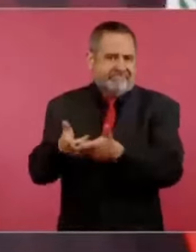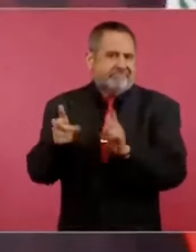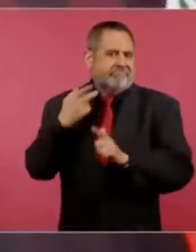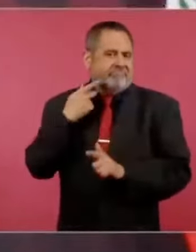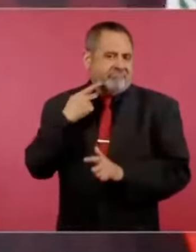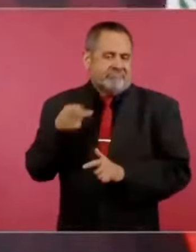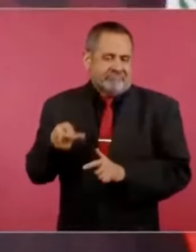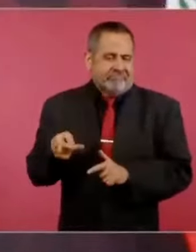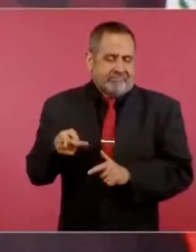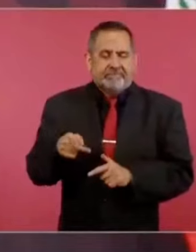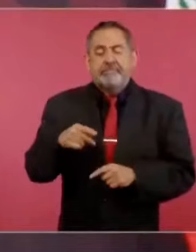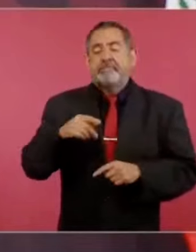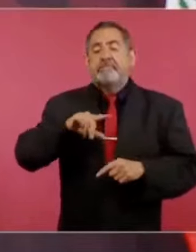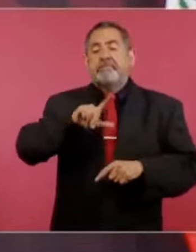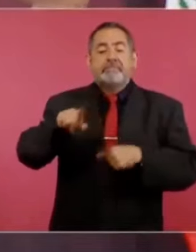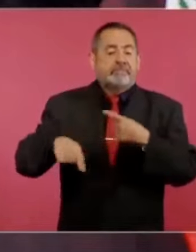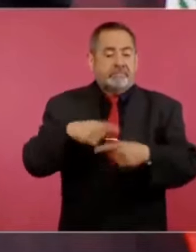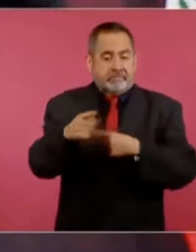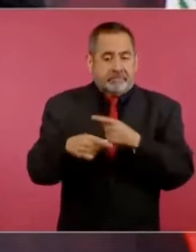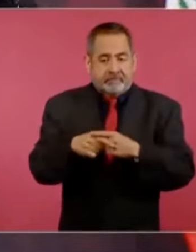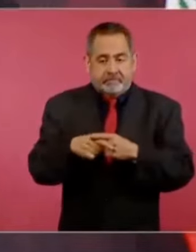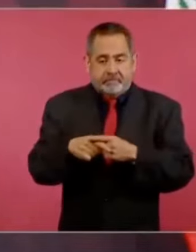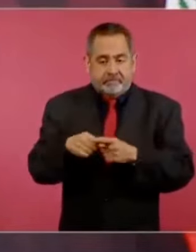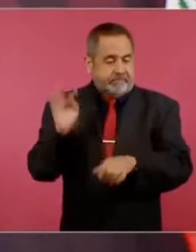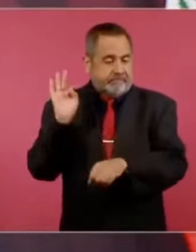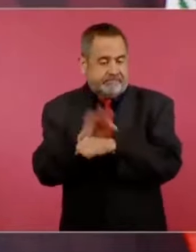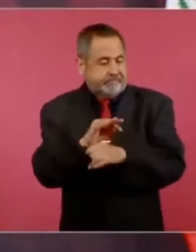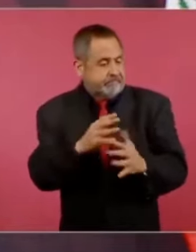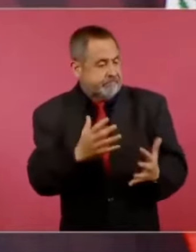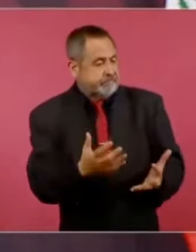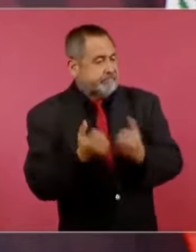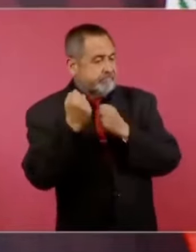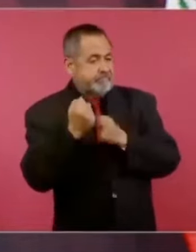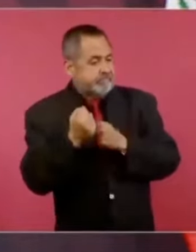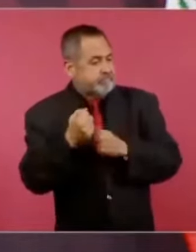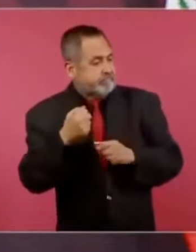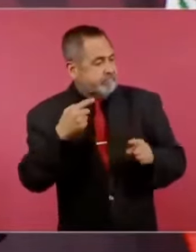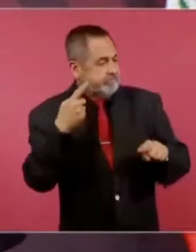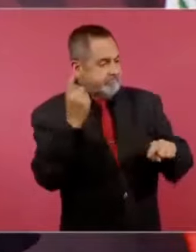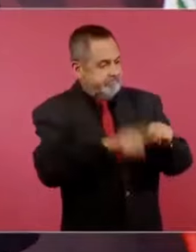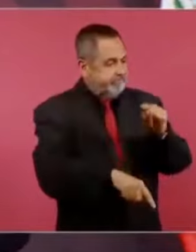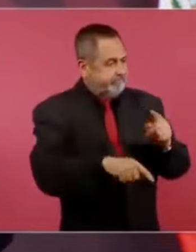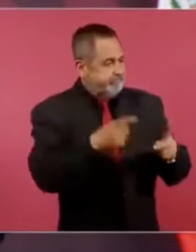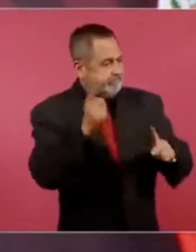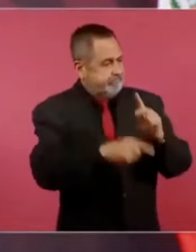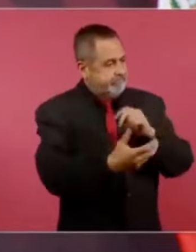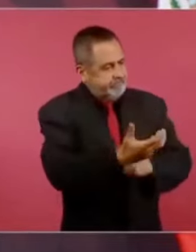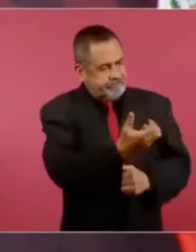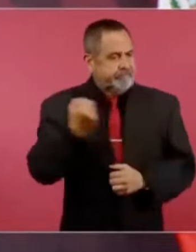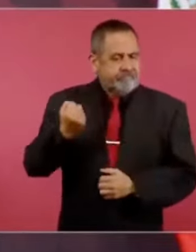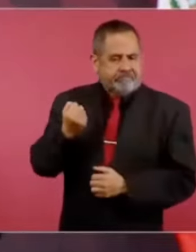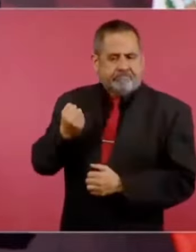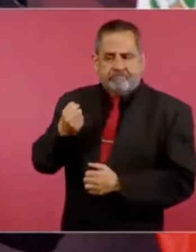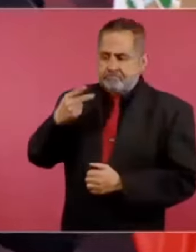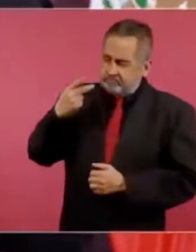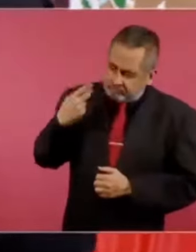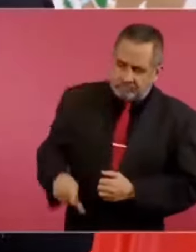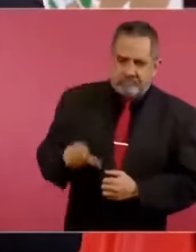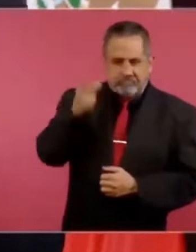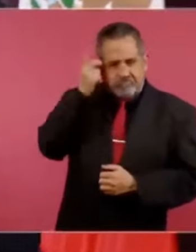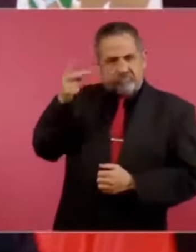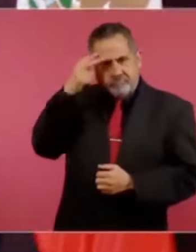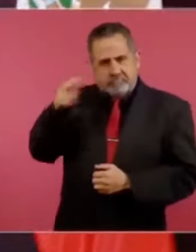el rescate de los bienes que Porfirio Díaz había entregado